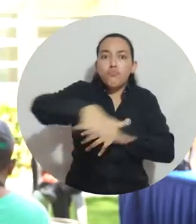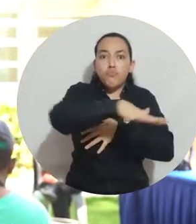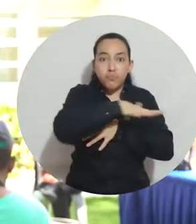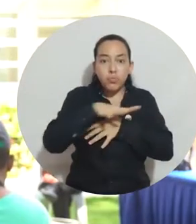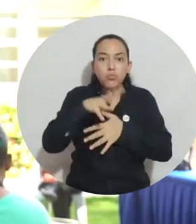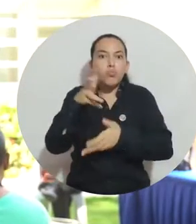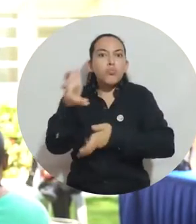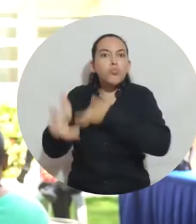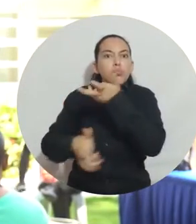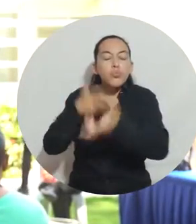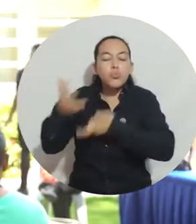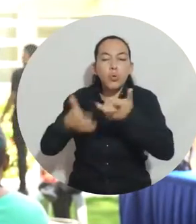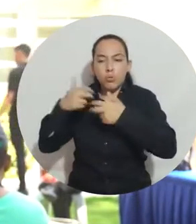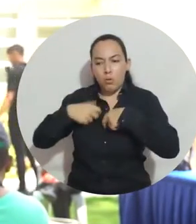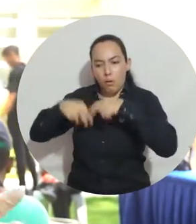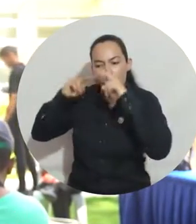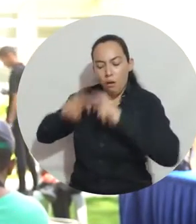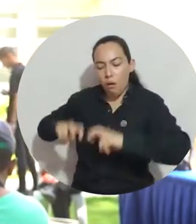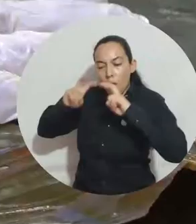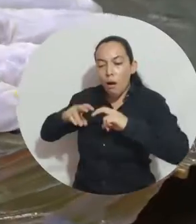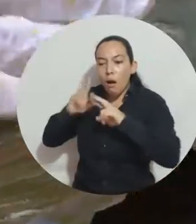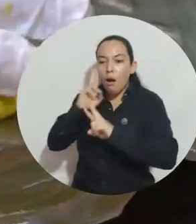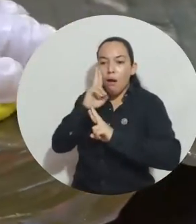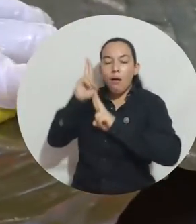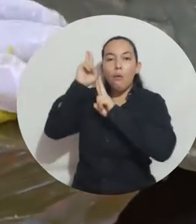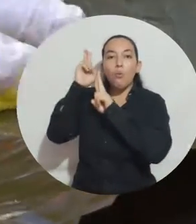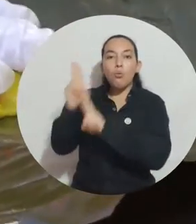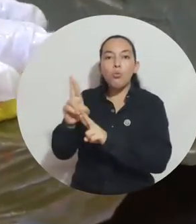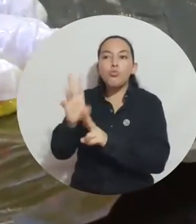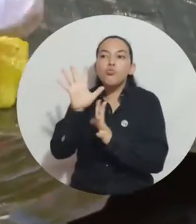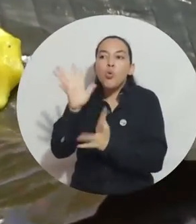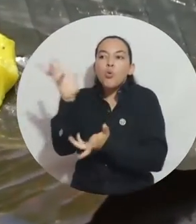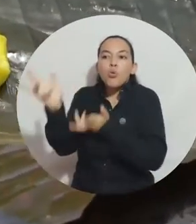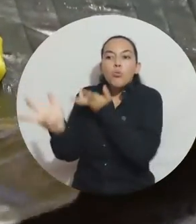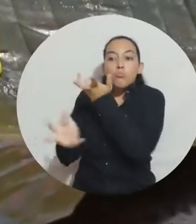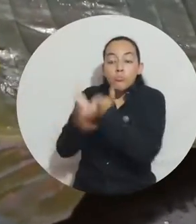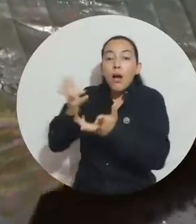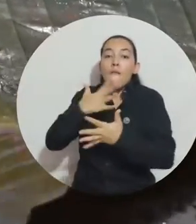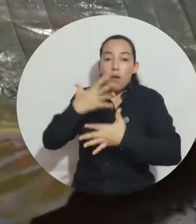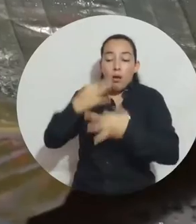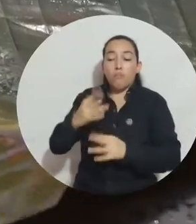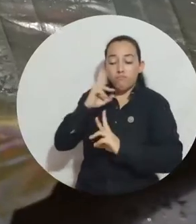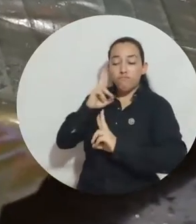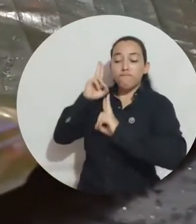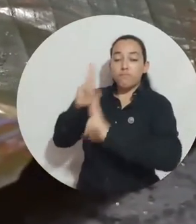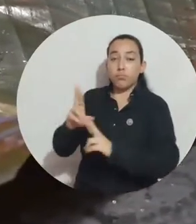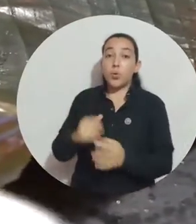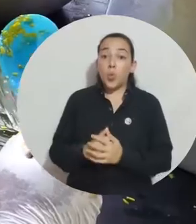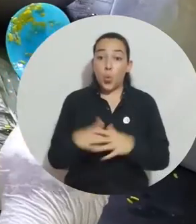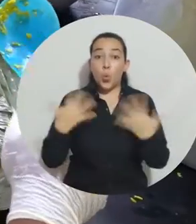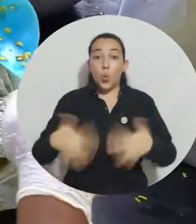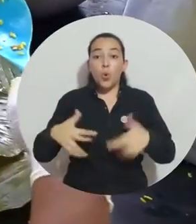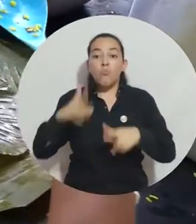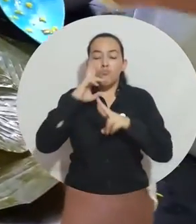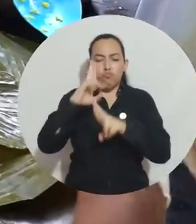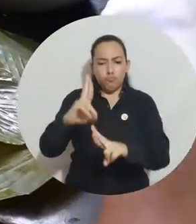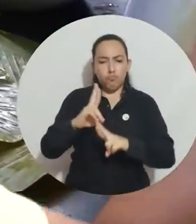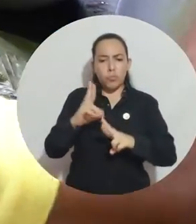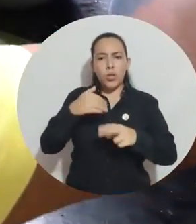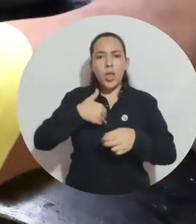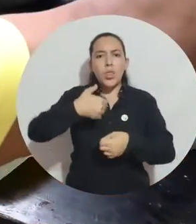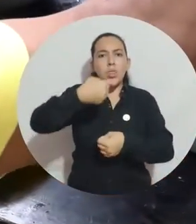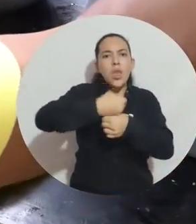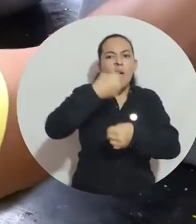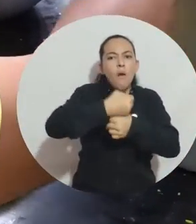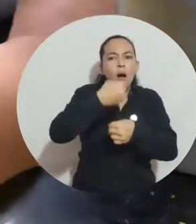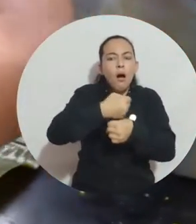región. Que no pase a ser algo cotidiano a que se empiece a reconocer el valor de la comida ancestral como realmente se merece. Este es un reconocimiento